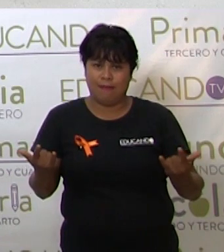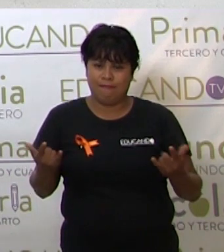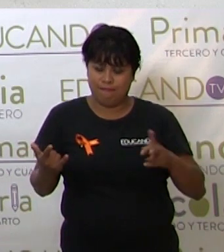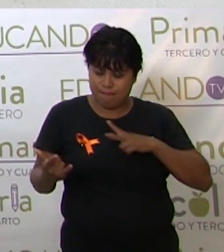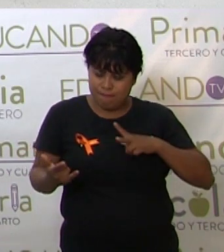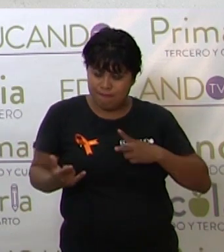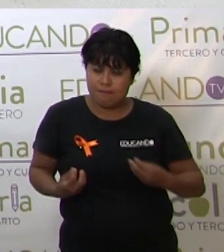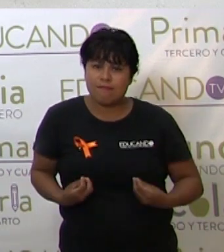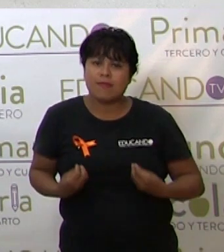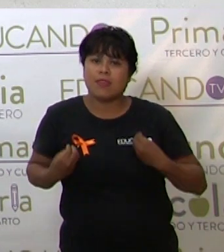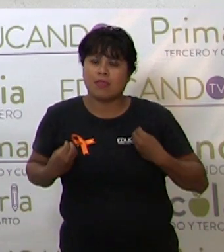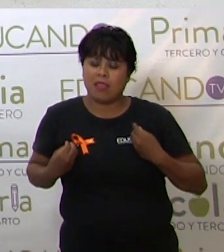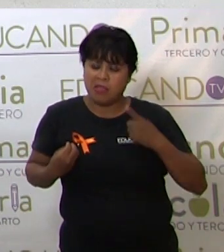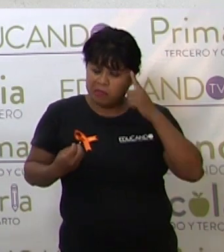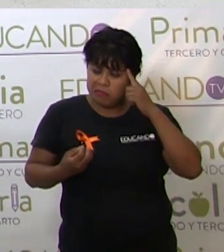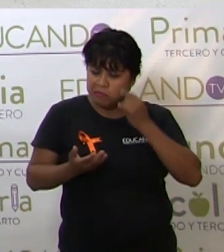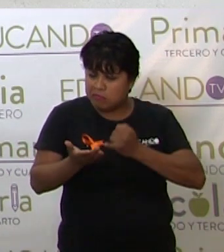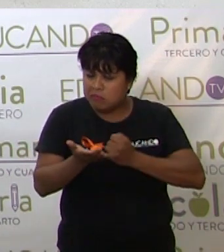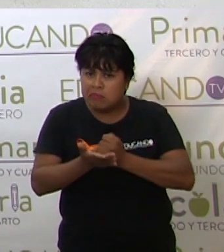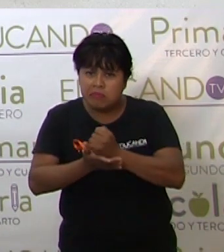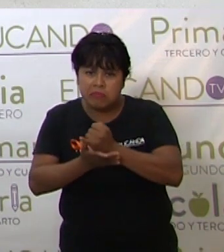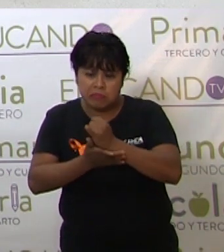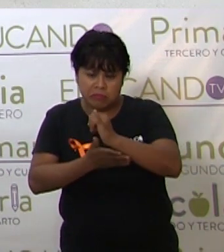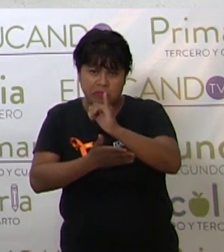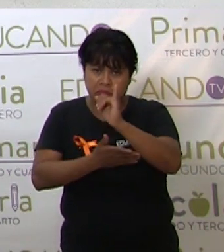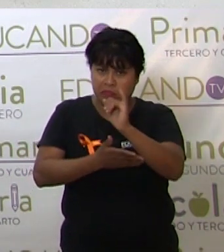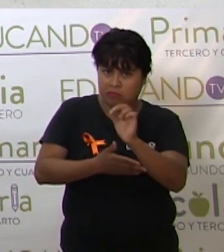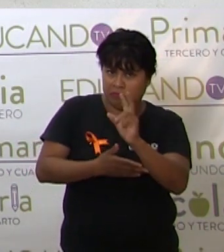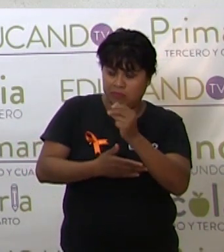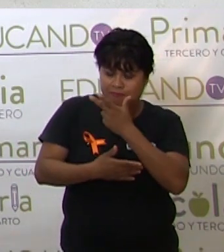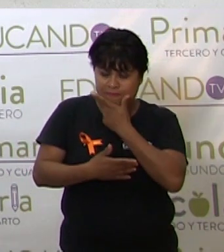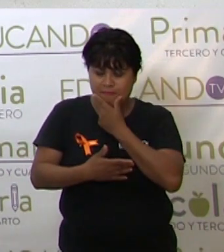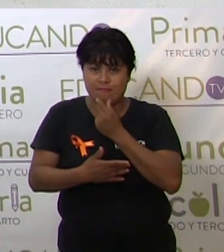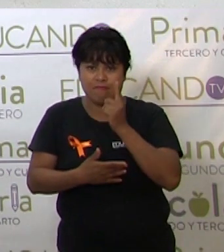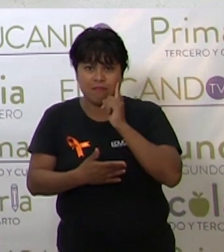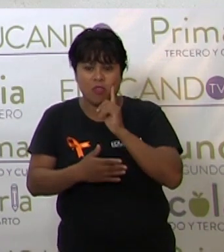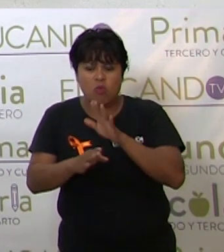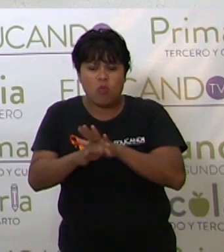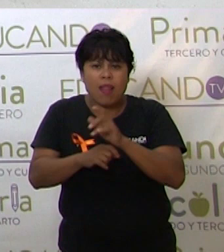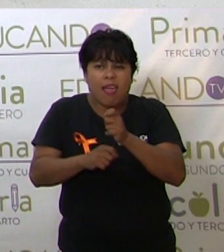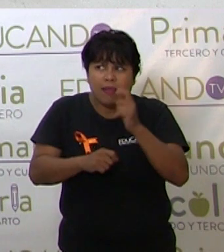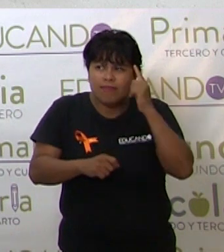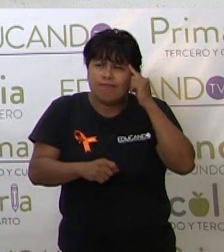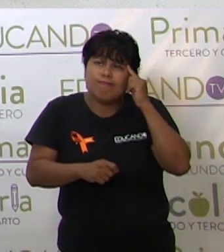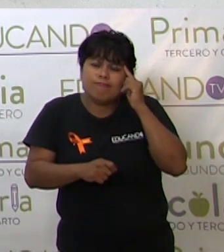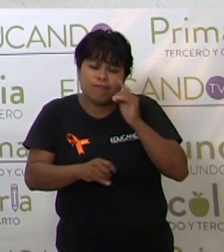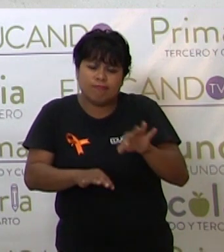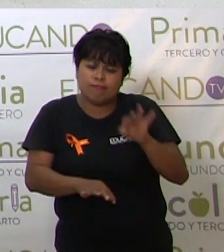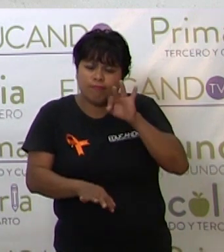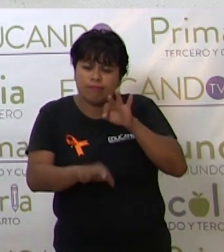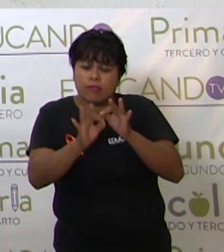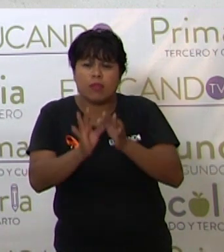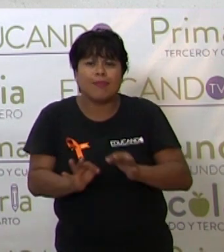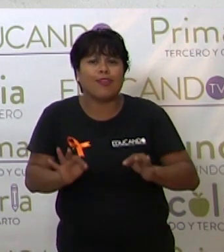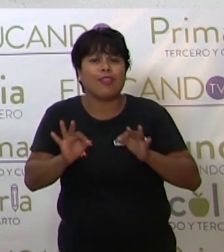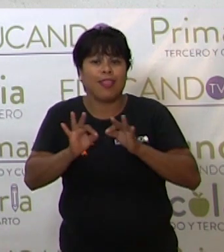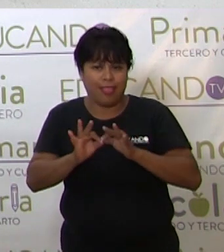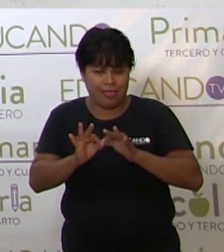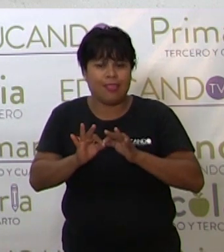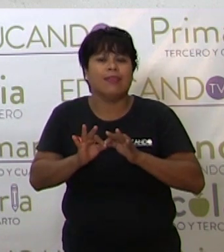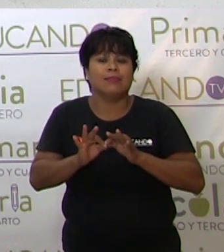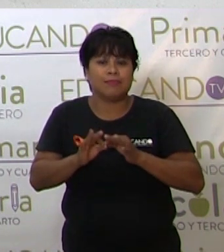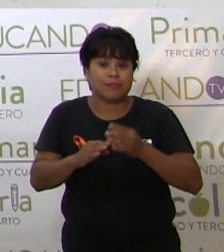Él decide o ella decide cuáles son los momentos importantes o relevantes que considera